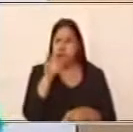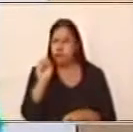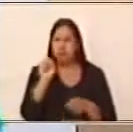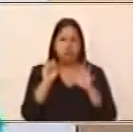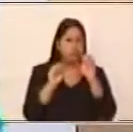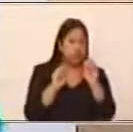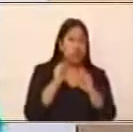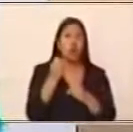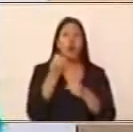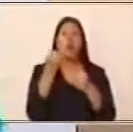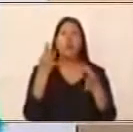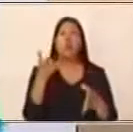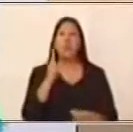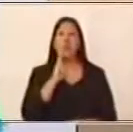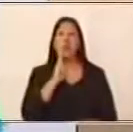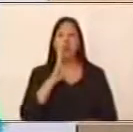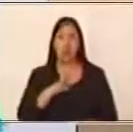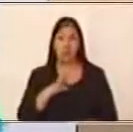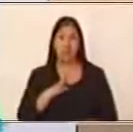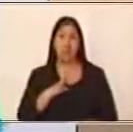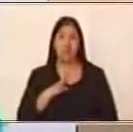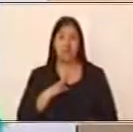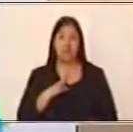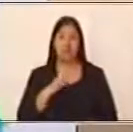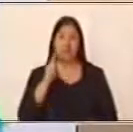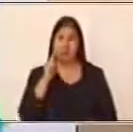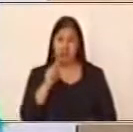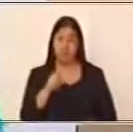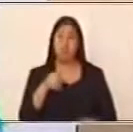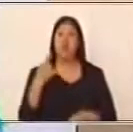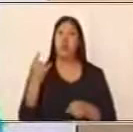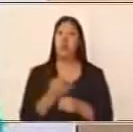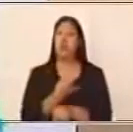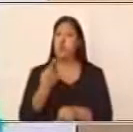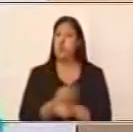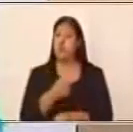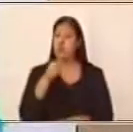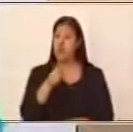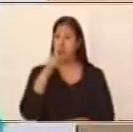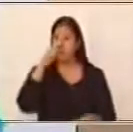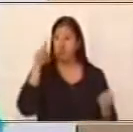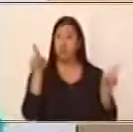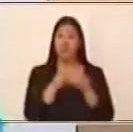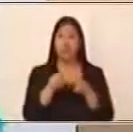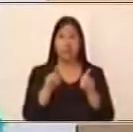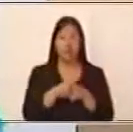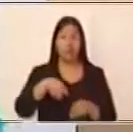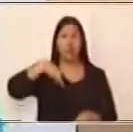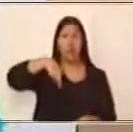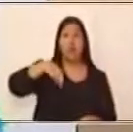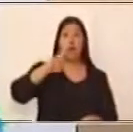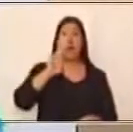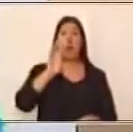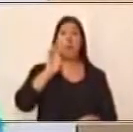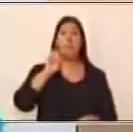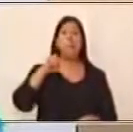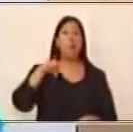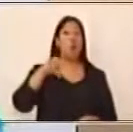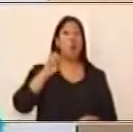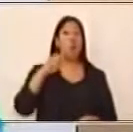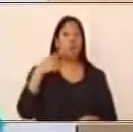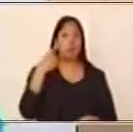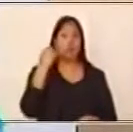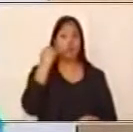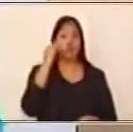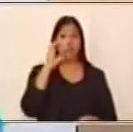también, pues está formada por proposiciones, vuelvo a hacer énfasis aquí, no son preposiciones. Preposiciones son